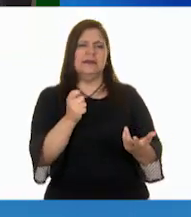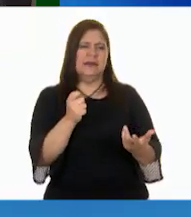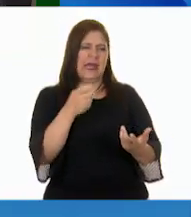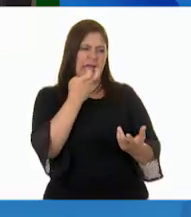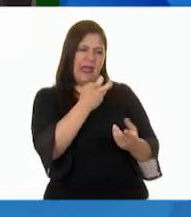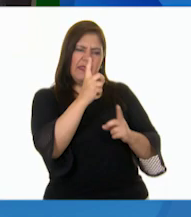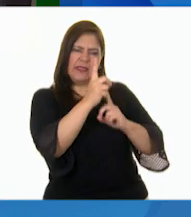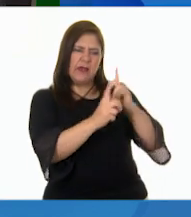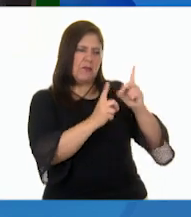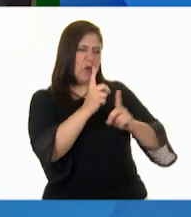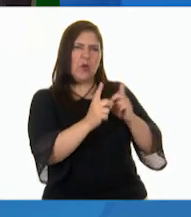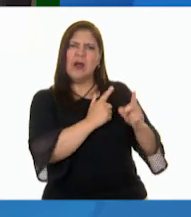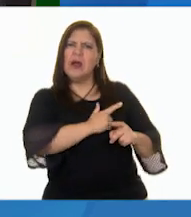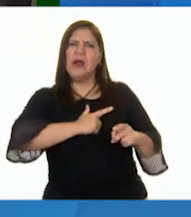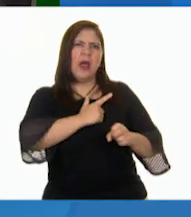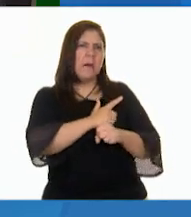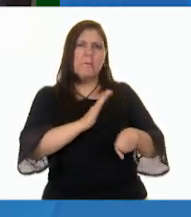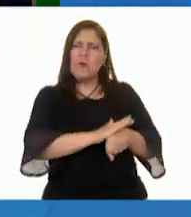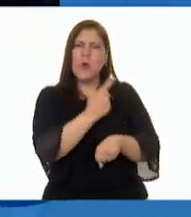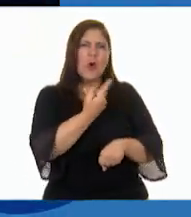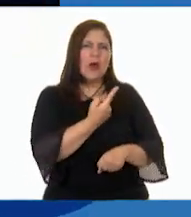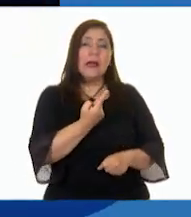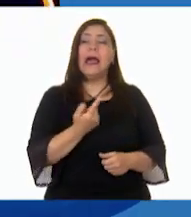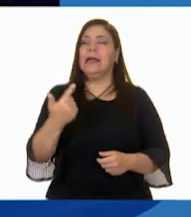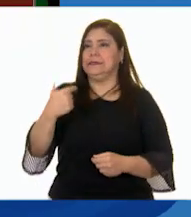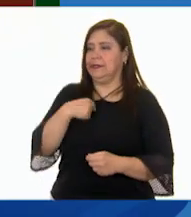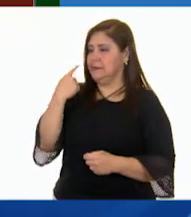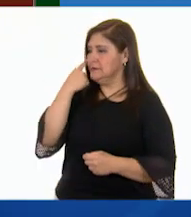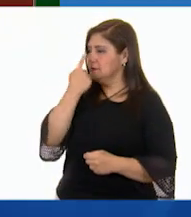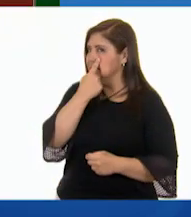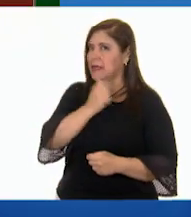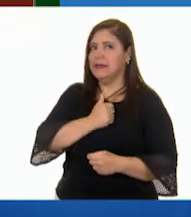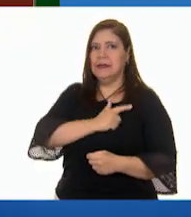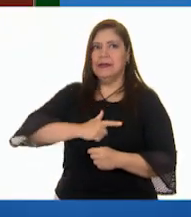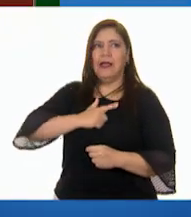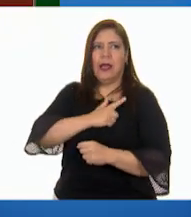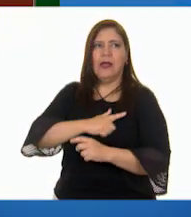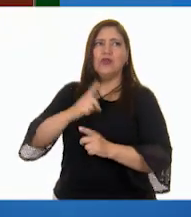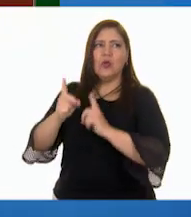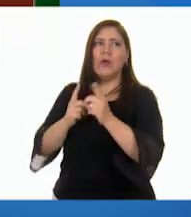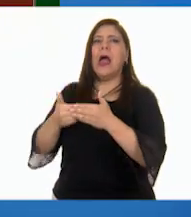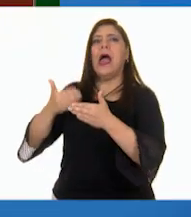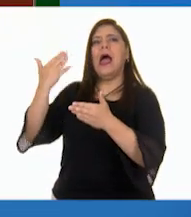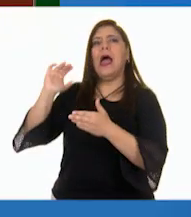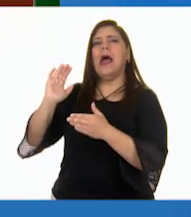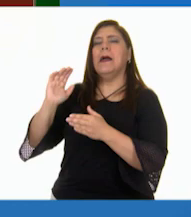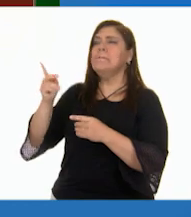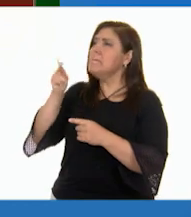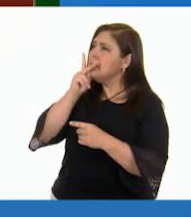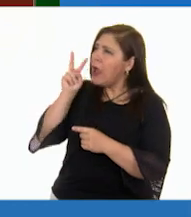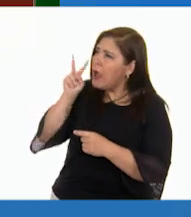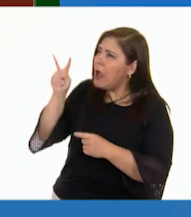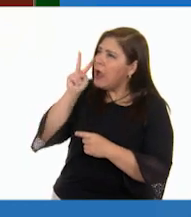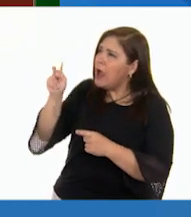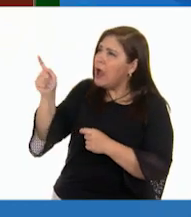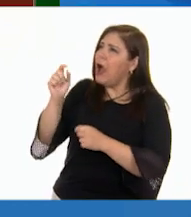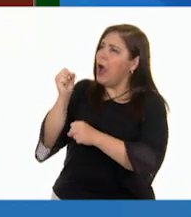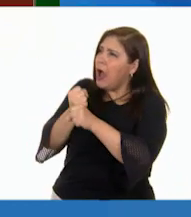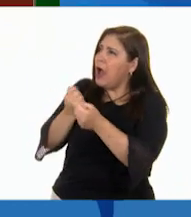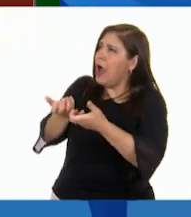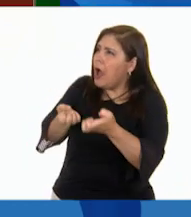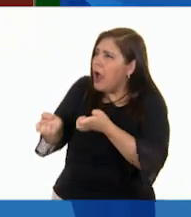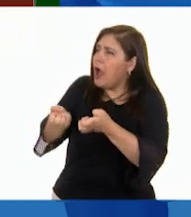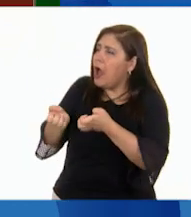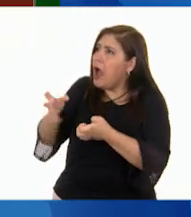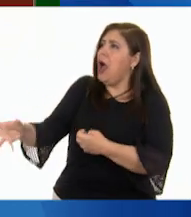eligieron este deporte? Yo lo elegí porque mi papá lo practicaba y como lo practicó, pues